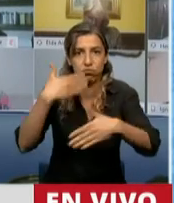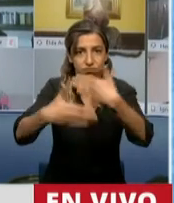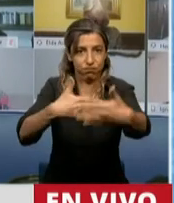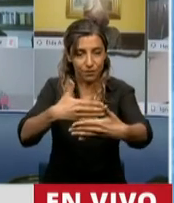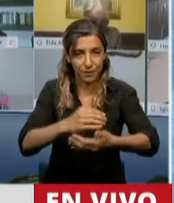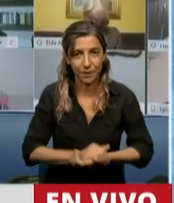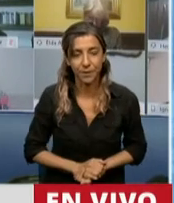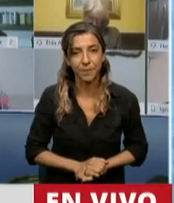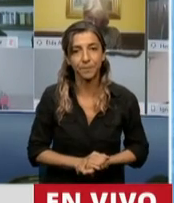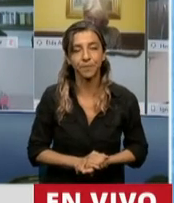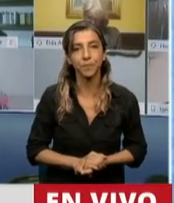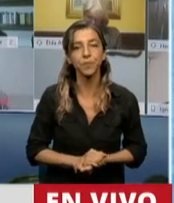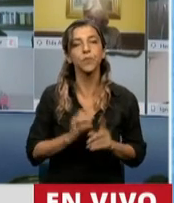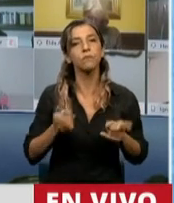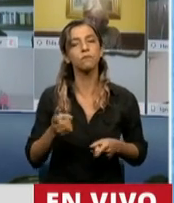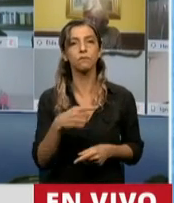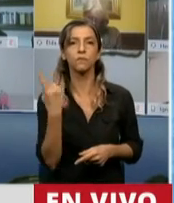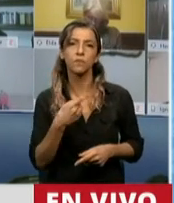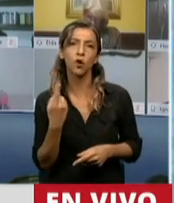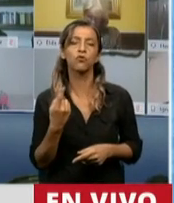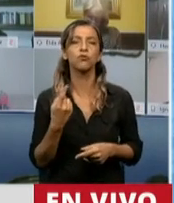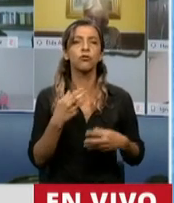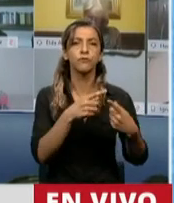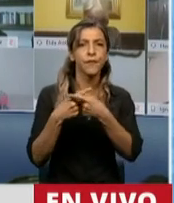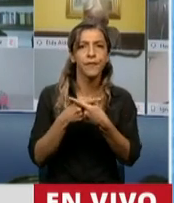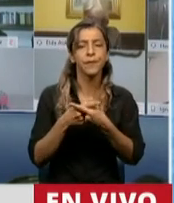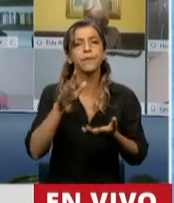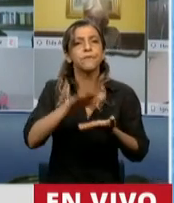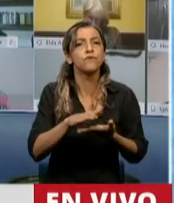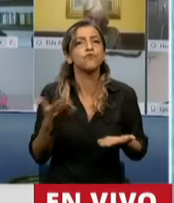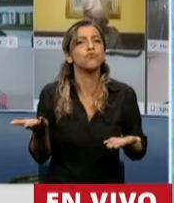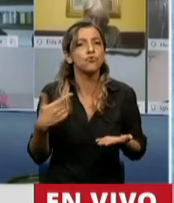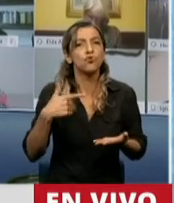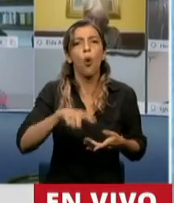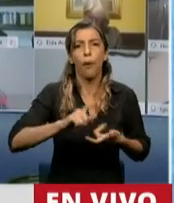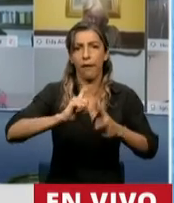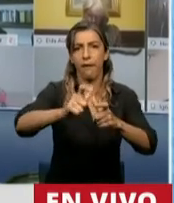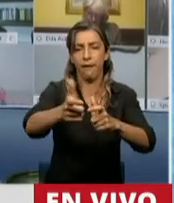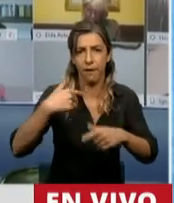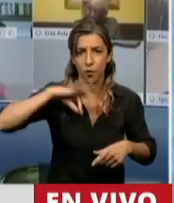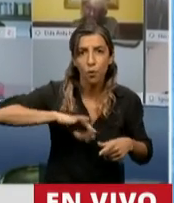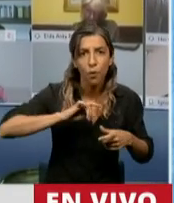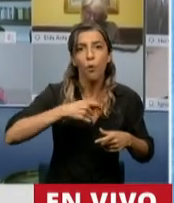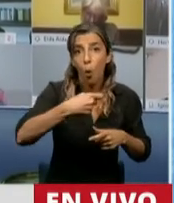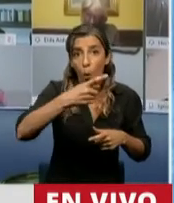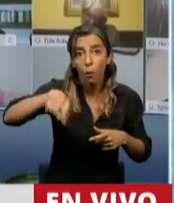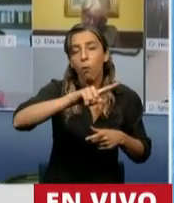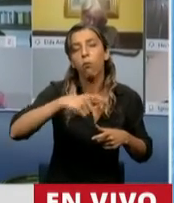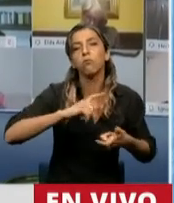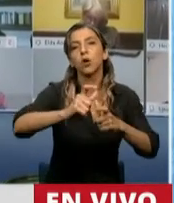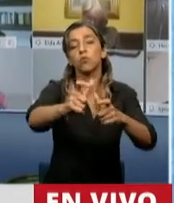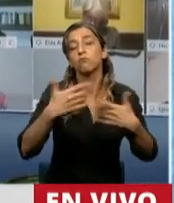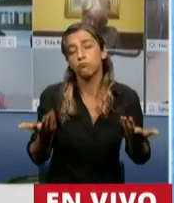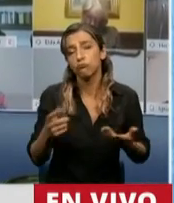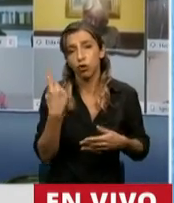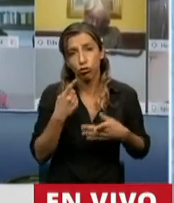Estamos discutiendo también la movilidad jubilatoria. Entonces, en el marco de esa comisión, les agradezco a